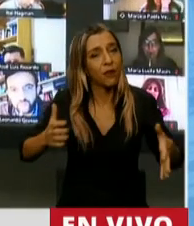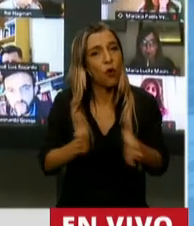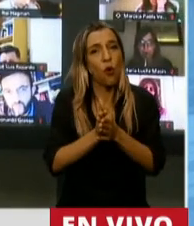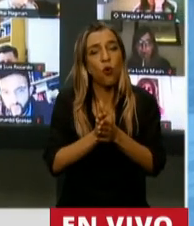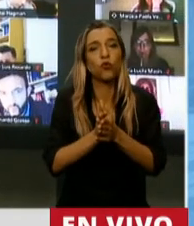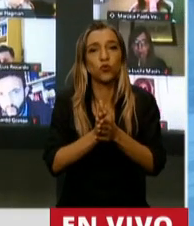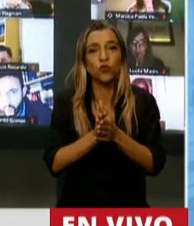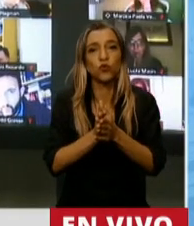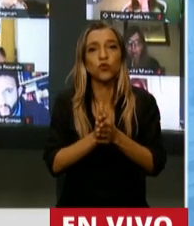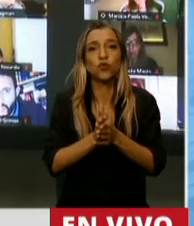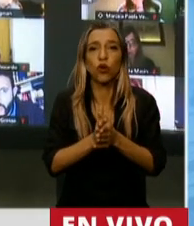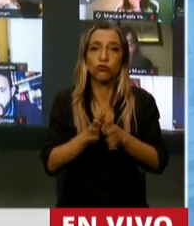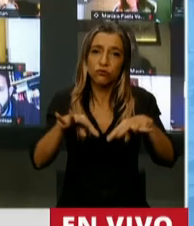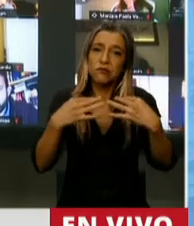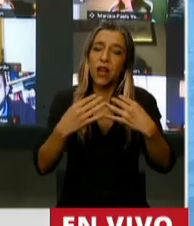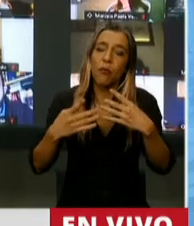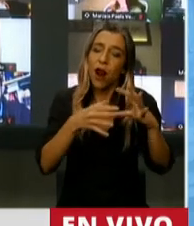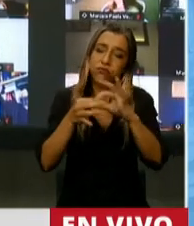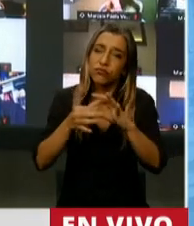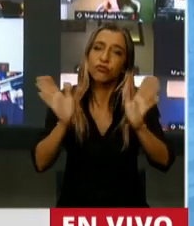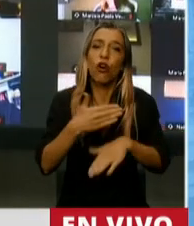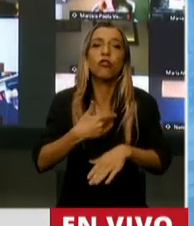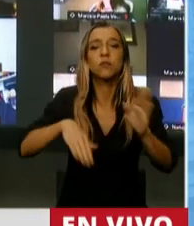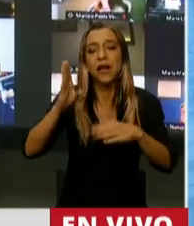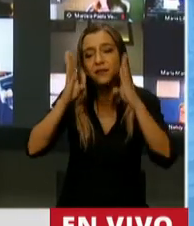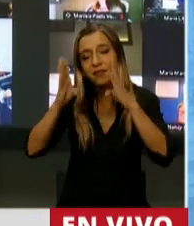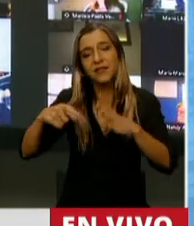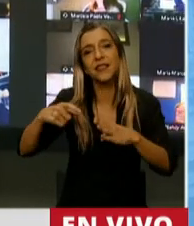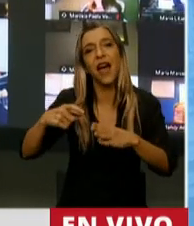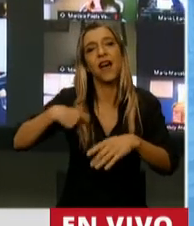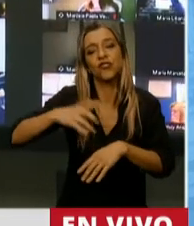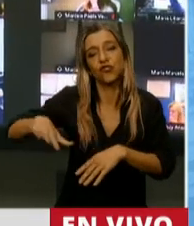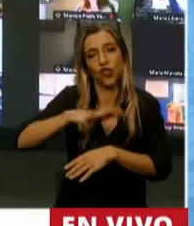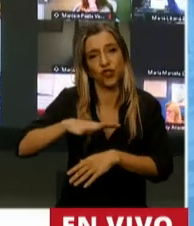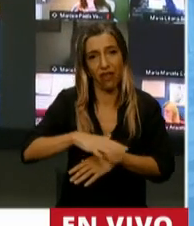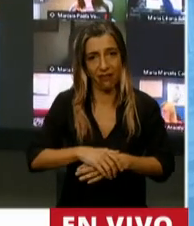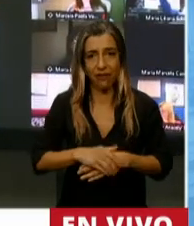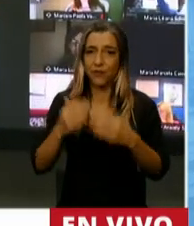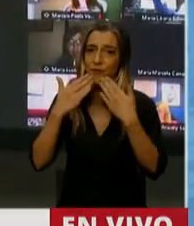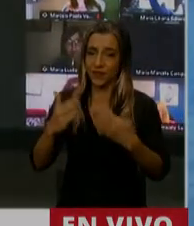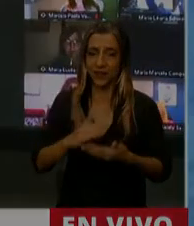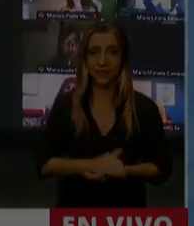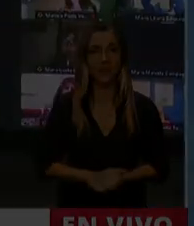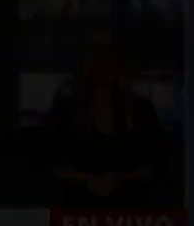de este cuerpo mirando fundamentalmente a todos los argentinos y las argentinas. Muchísimas gracias, señor presidente. Gracias, diputado.